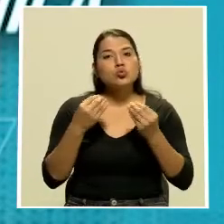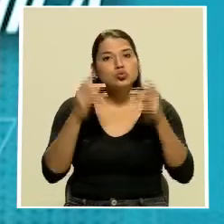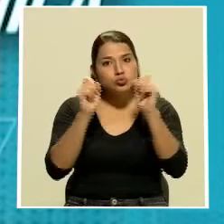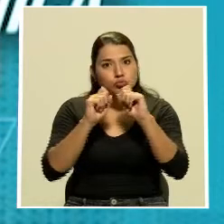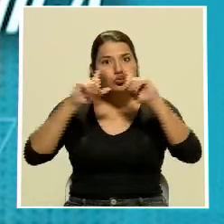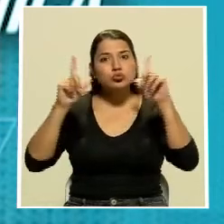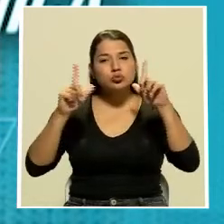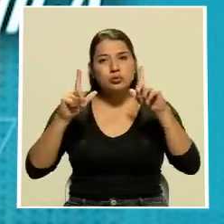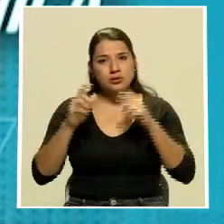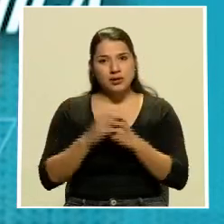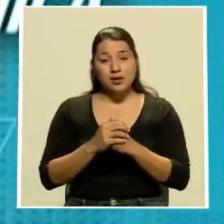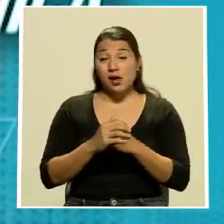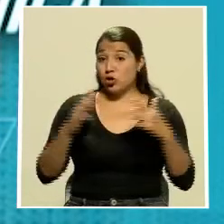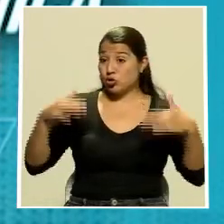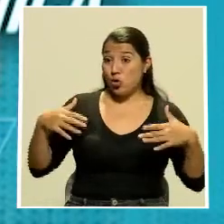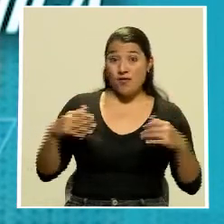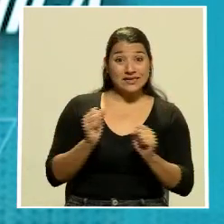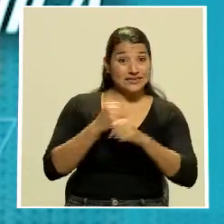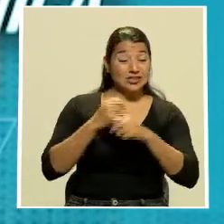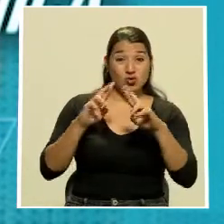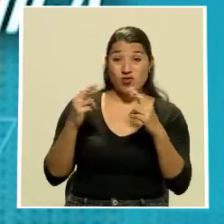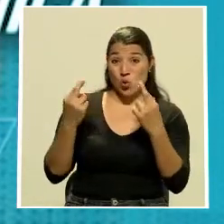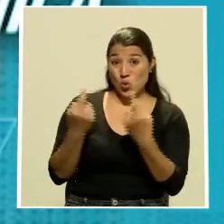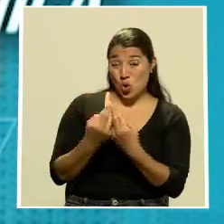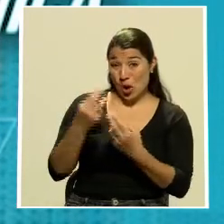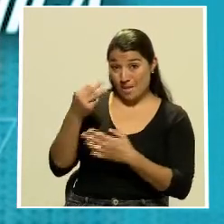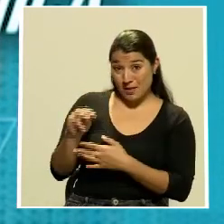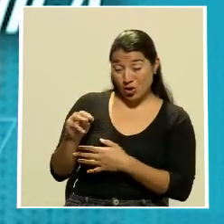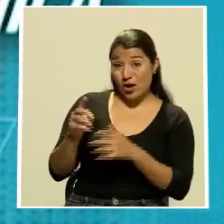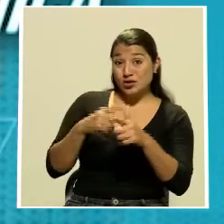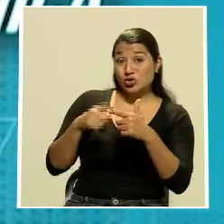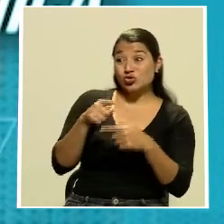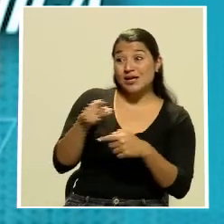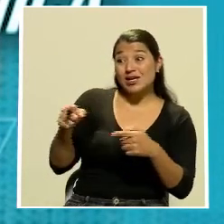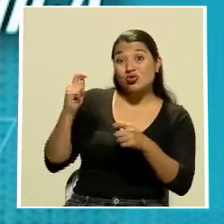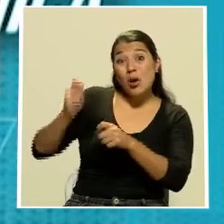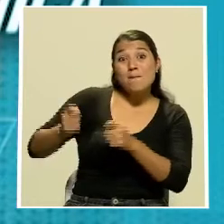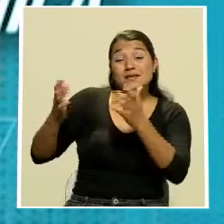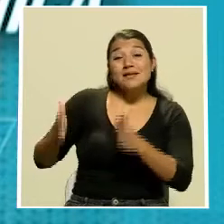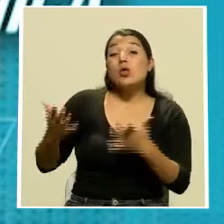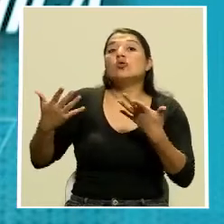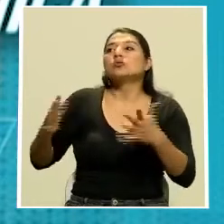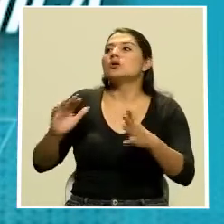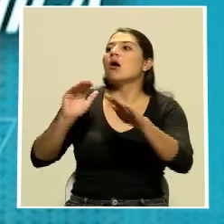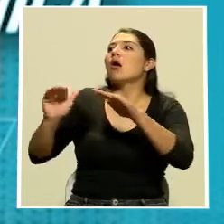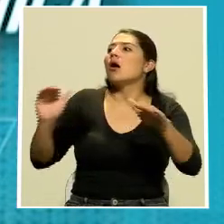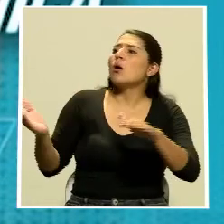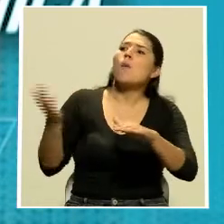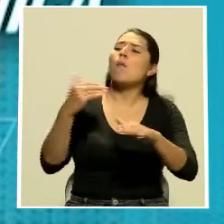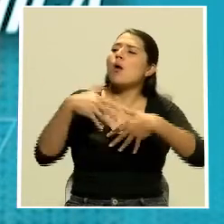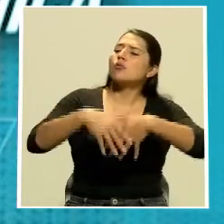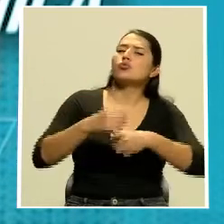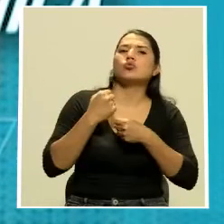aún sin haberse realizado la reunión del miércoles, ya el sector pesquero estuviera llamando oficialmente a manifestaciones